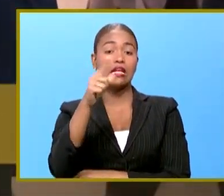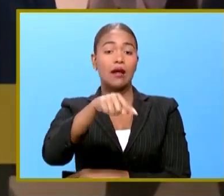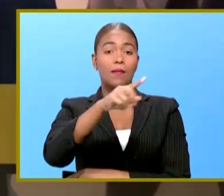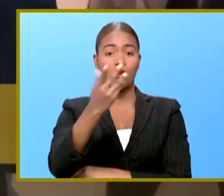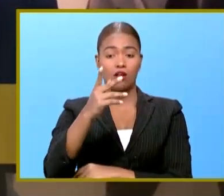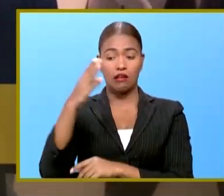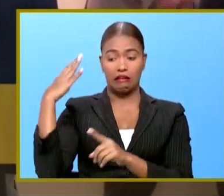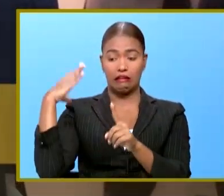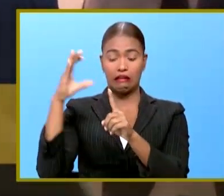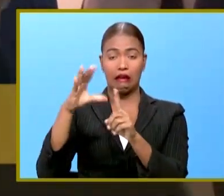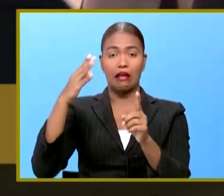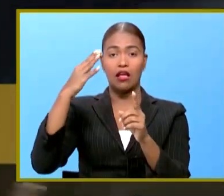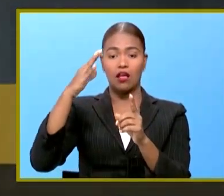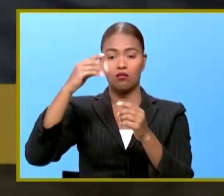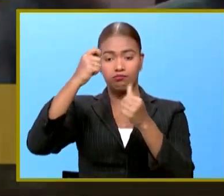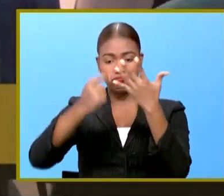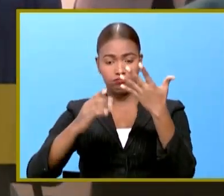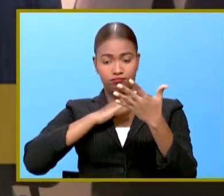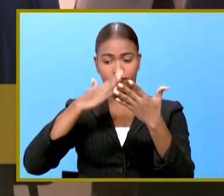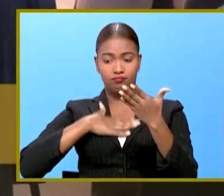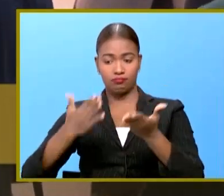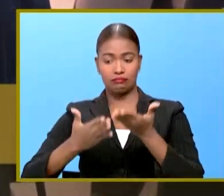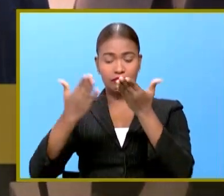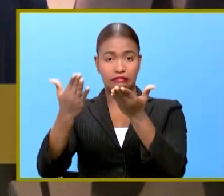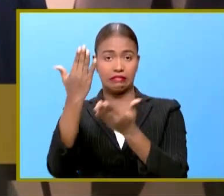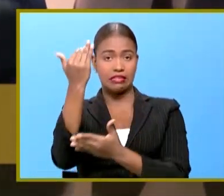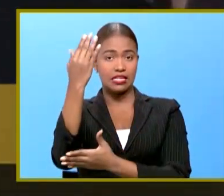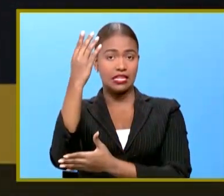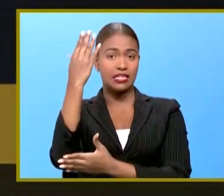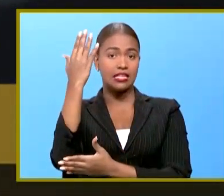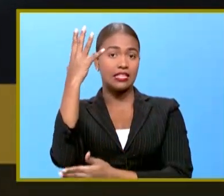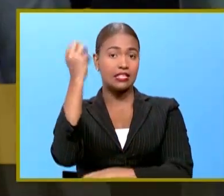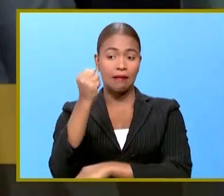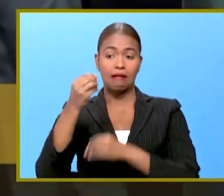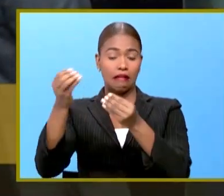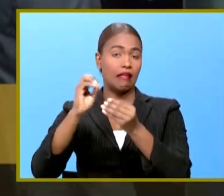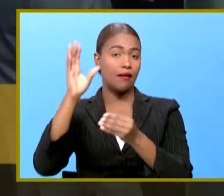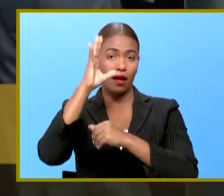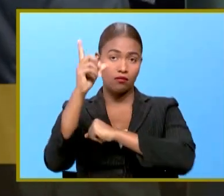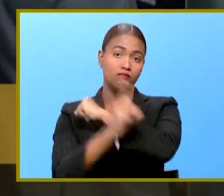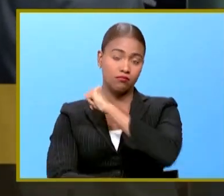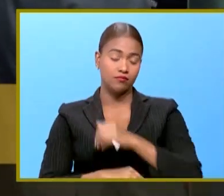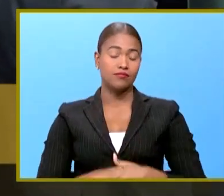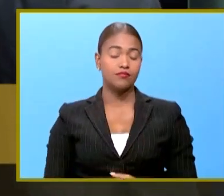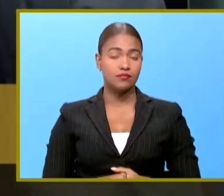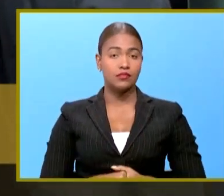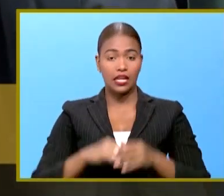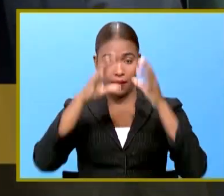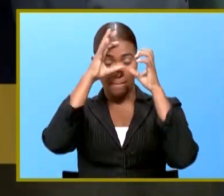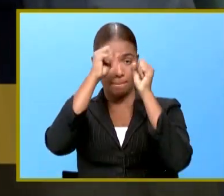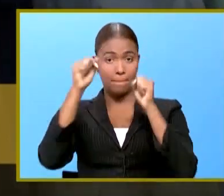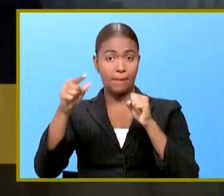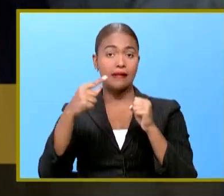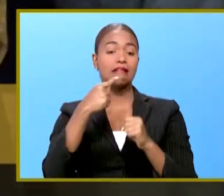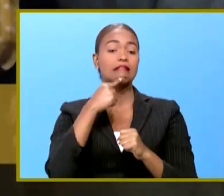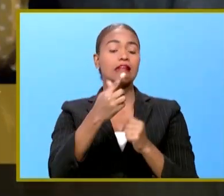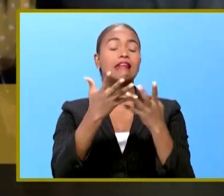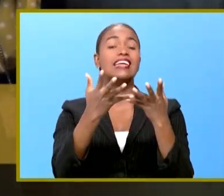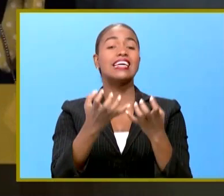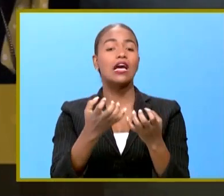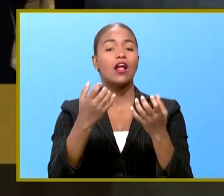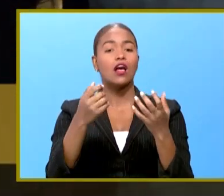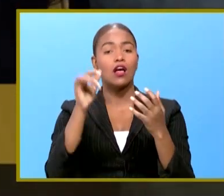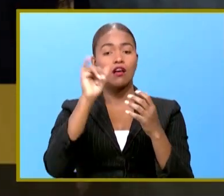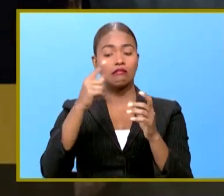entreguen su declaración jurada de bienes el 15 de septiembre serán sancionados. Abinader lo que ha instado a que se cumpla con